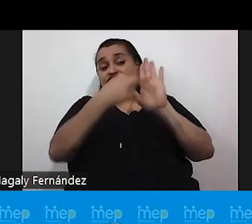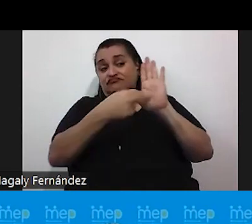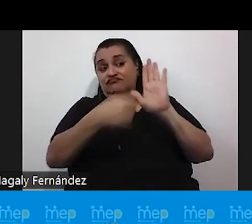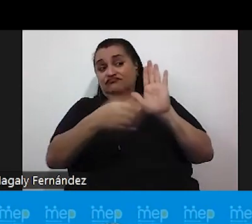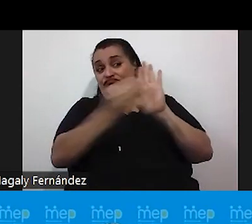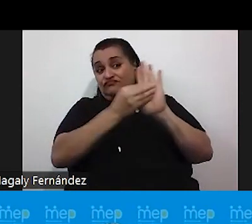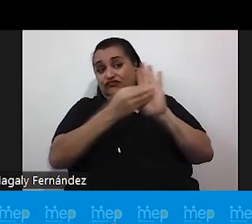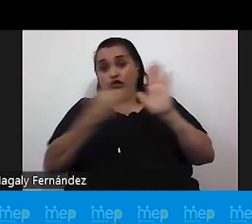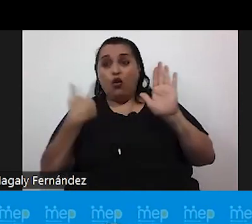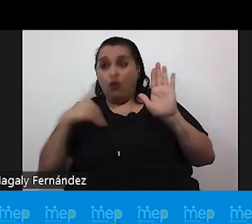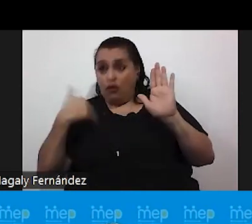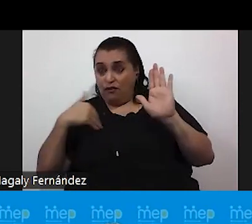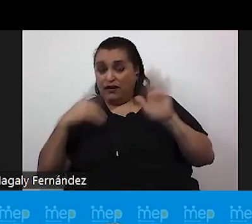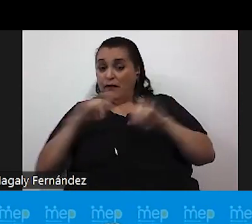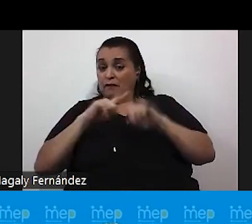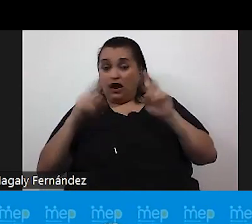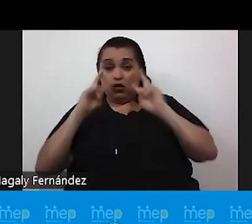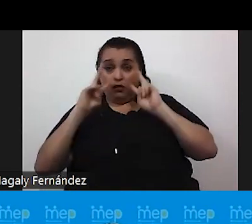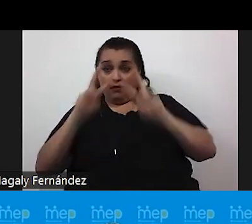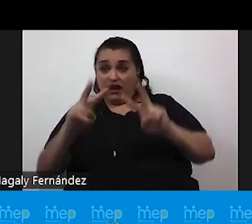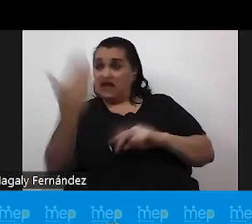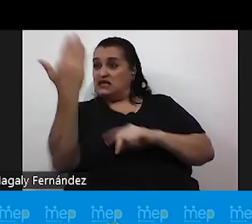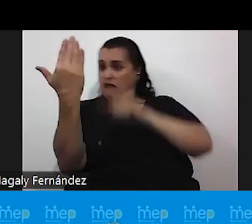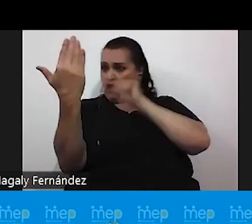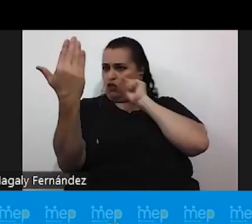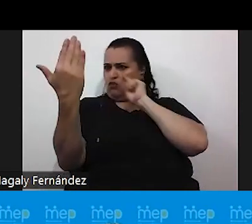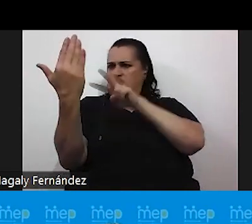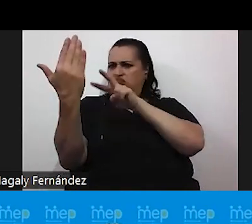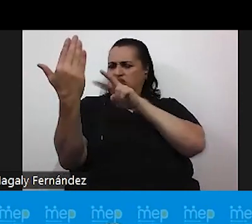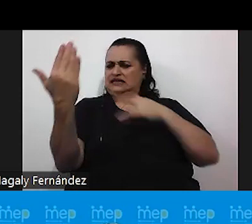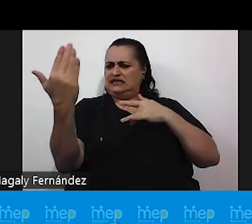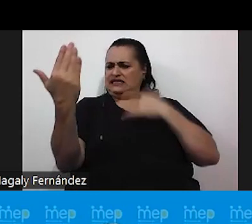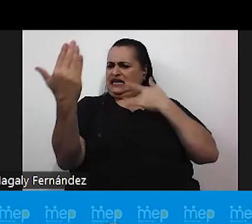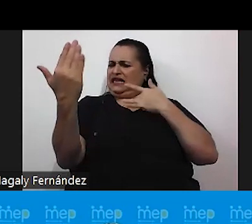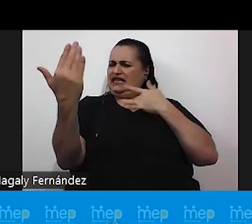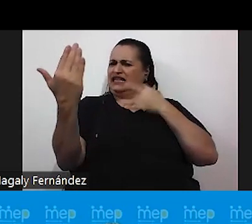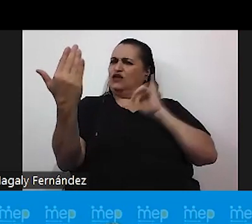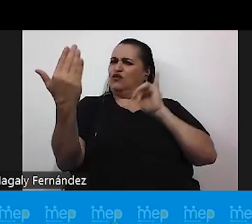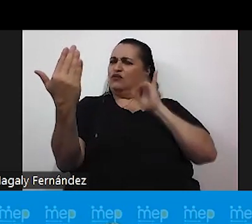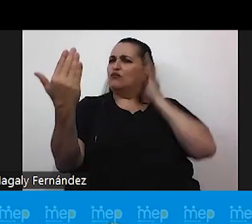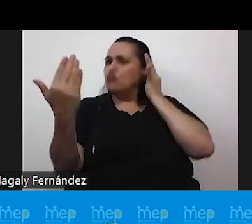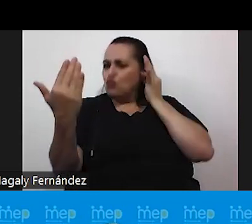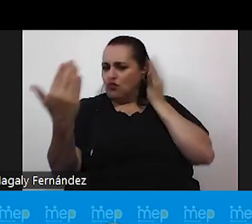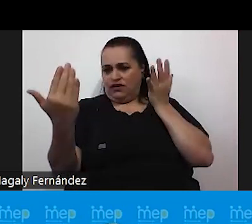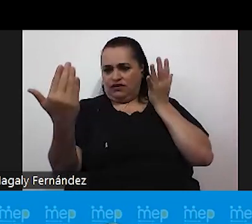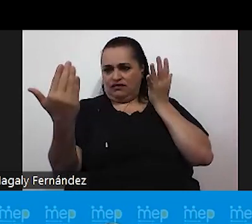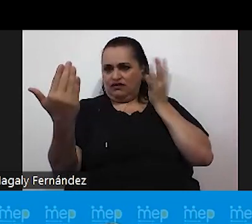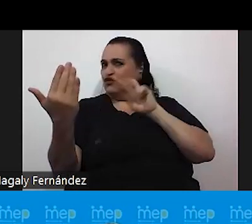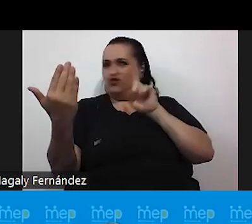simbólicamente al autopercibirse autosentirse se autodentifica como una mujer